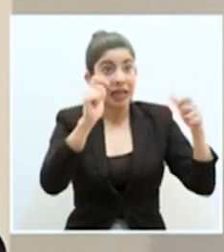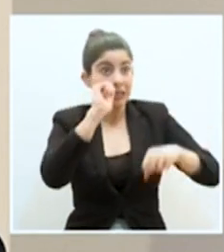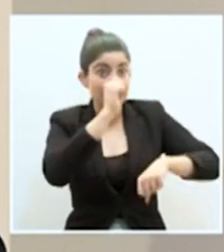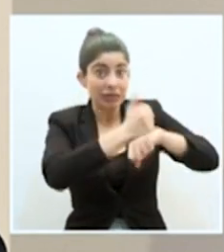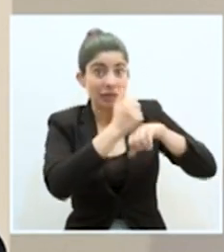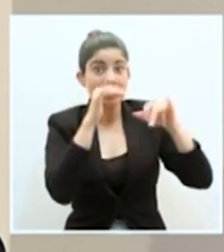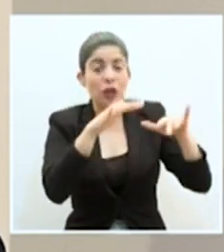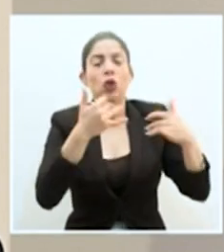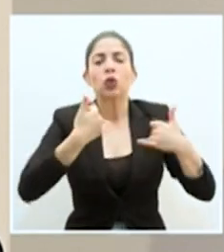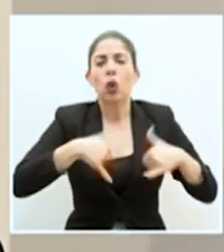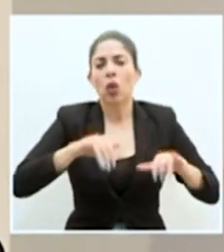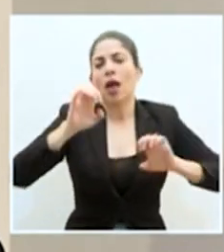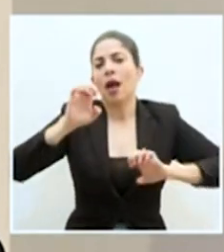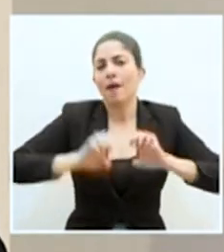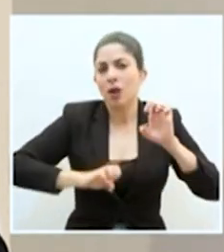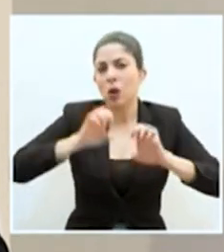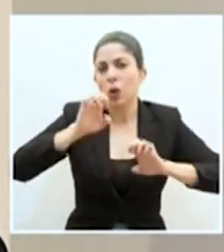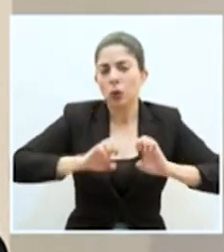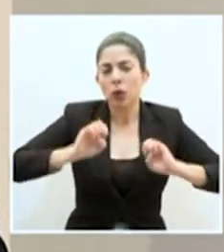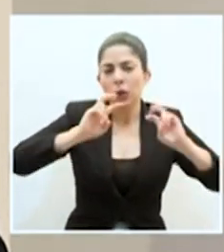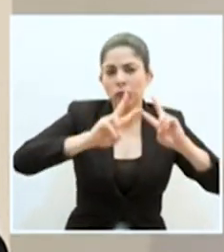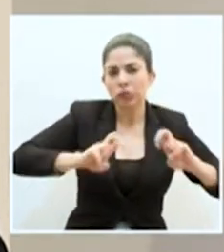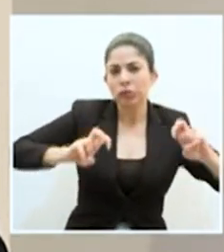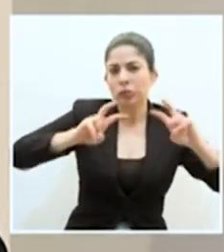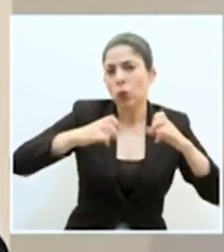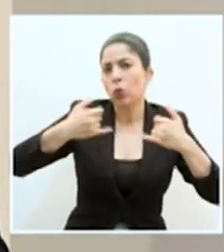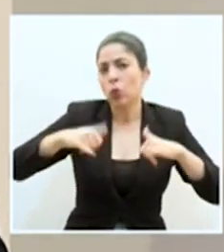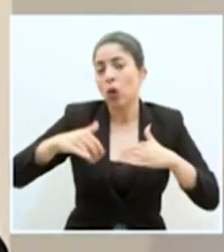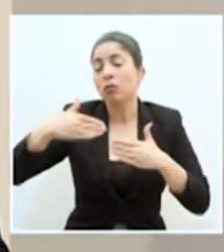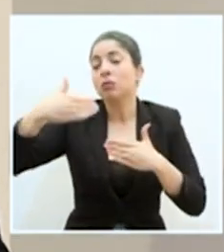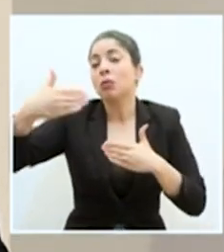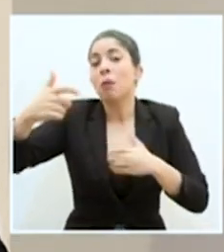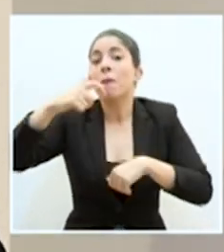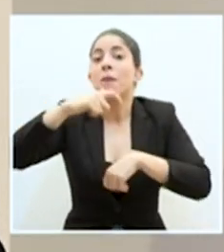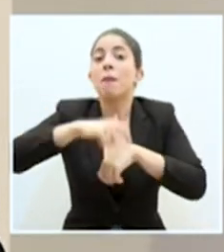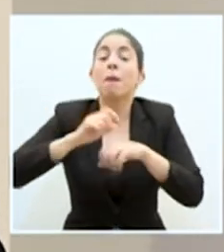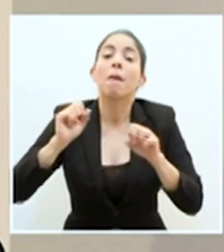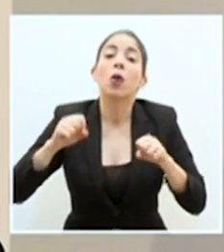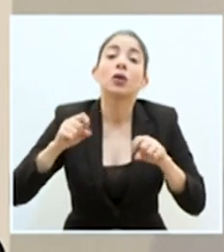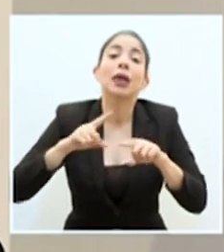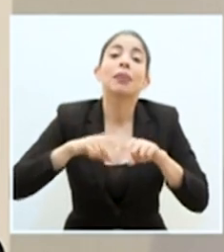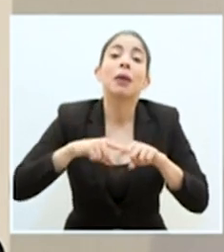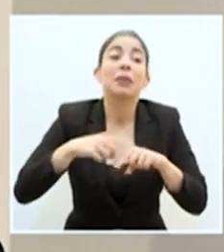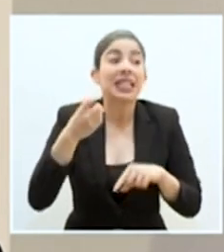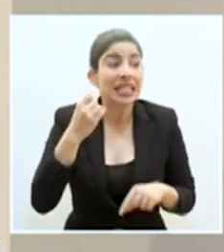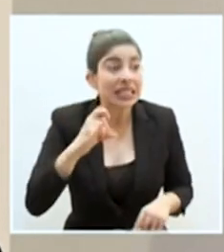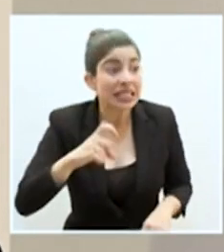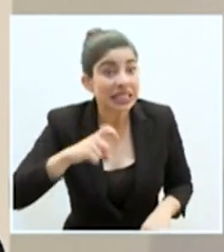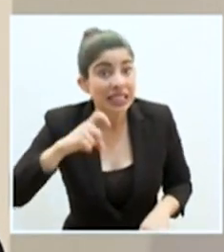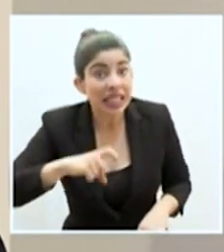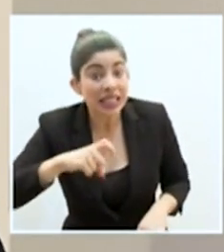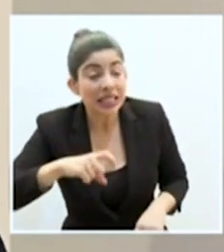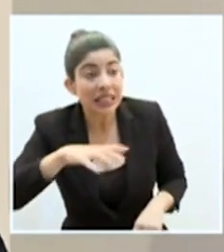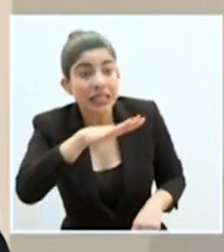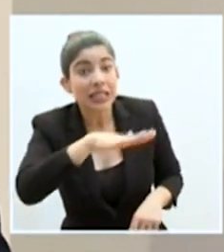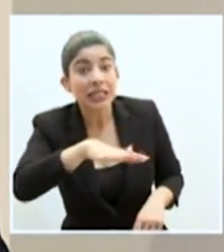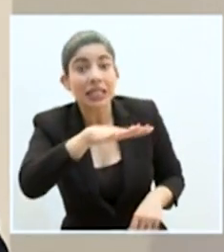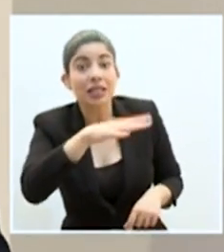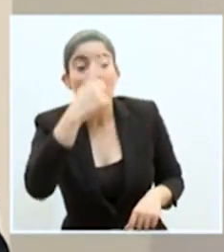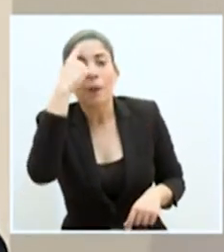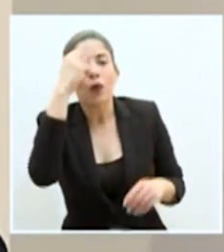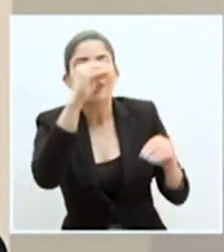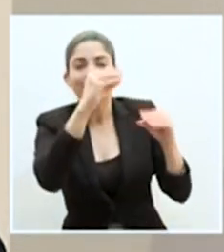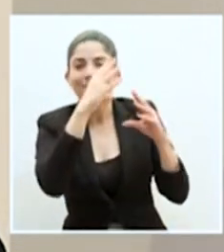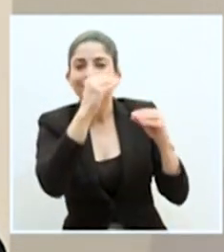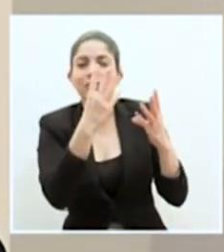evaluando y analizando y en algún momento podría, eventualmente dependiendo de la necesidad derivada de los